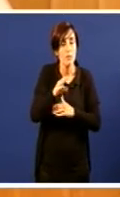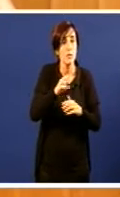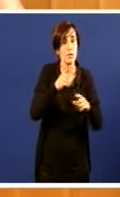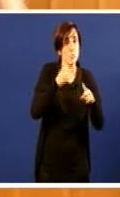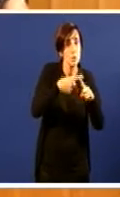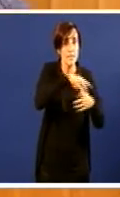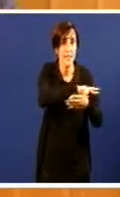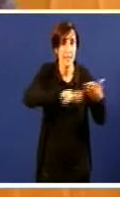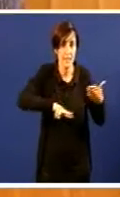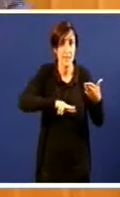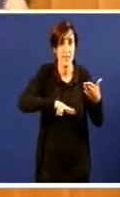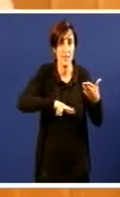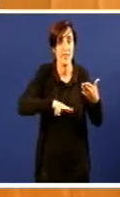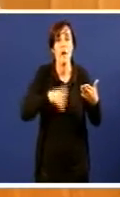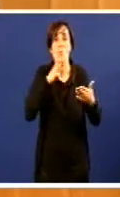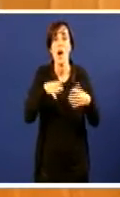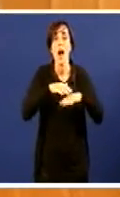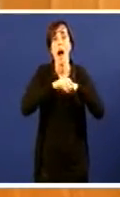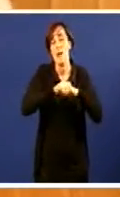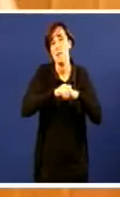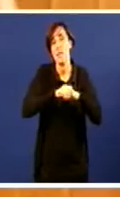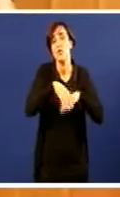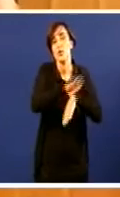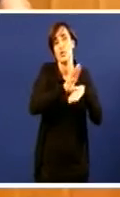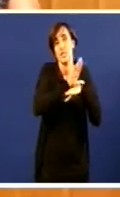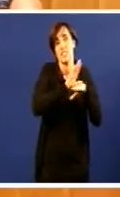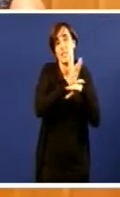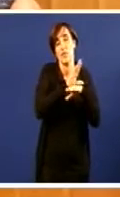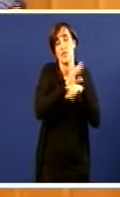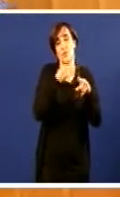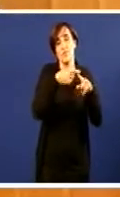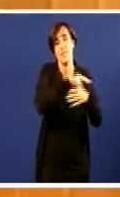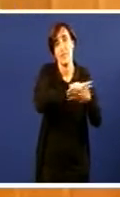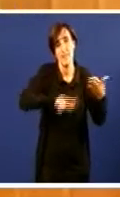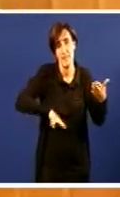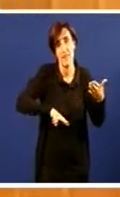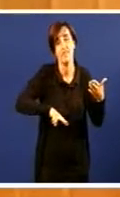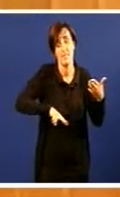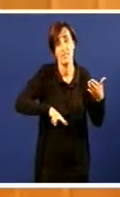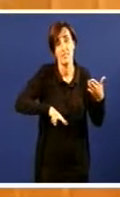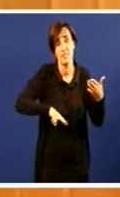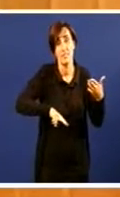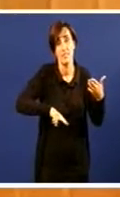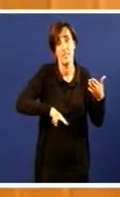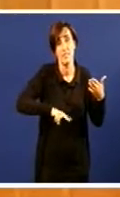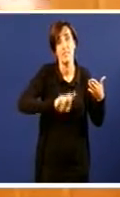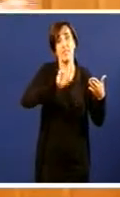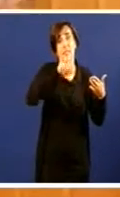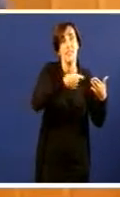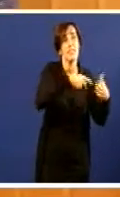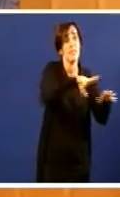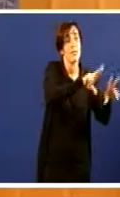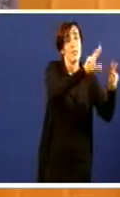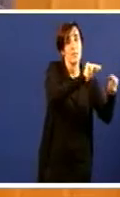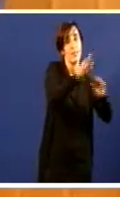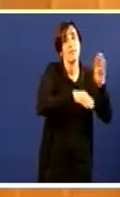de un conselleiro de Medio Ambiente da Xunta de Galicia que cando acabou de ser conselleiro de Medio Ambiente da Xunta de Galicia foi para o Consello de Administración de ENCE que